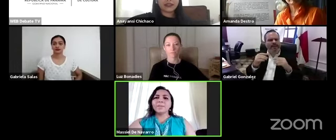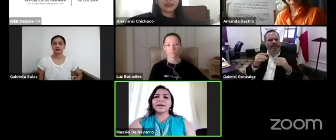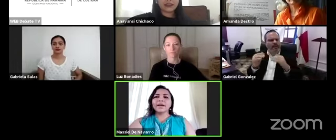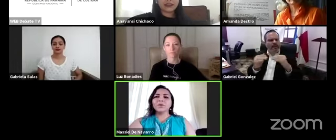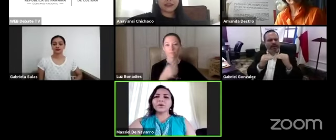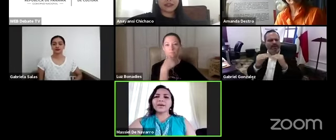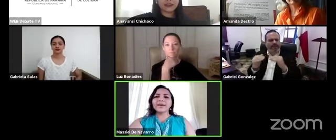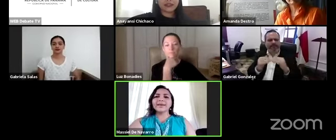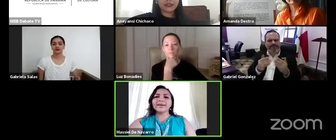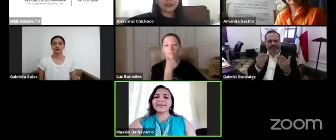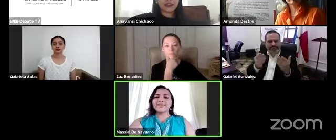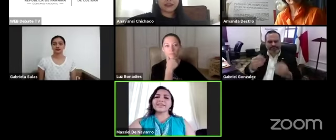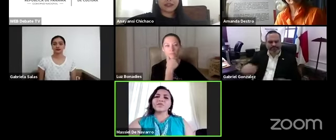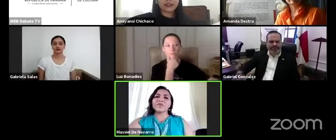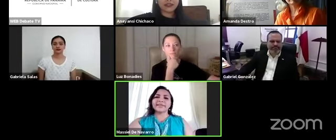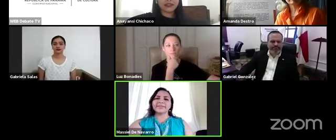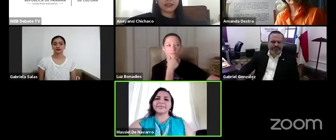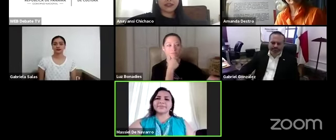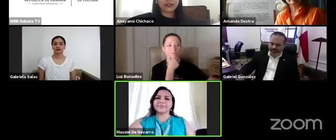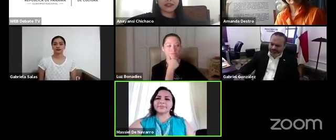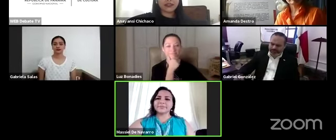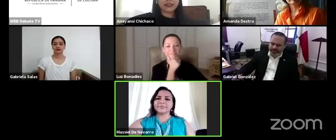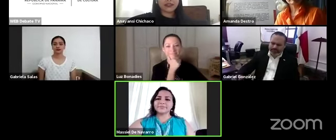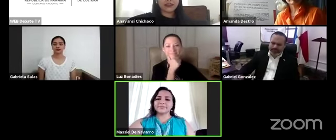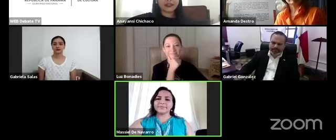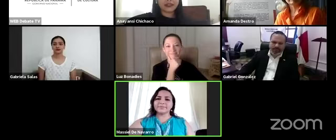para lograr esa igualdad?